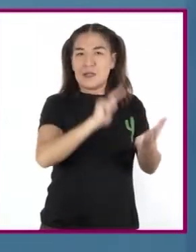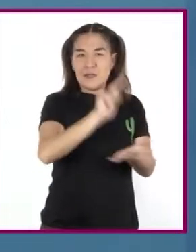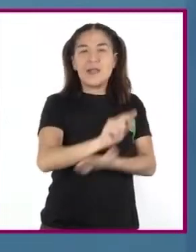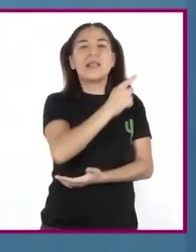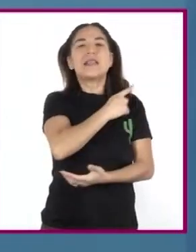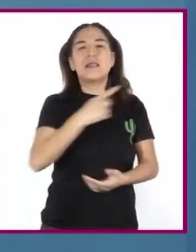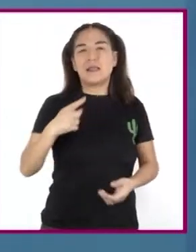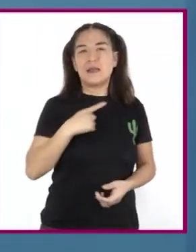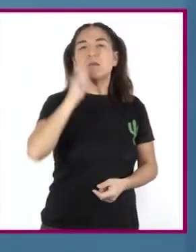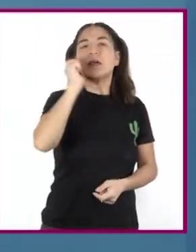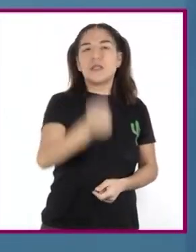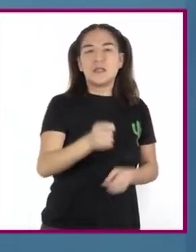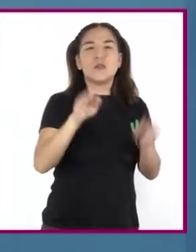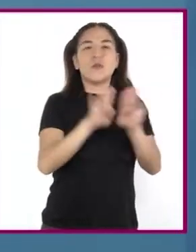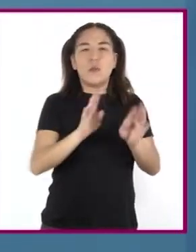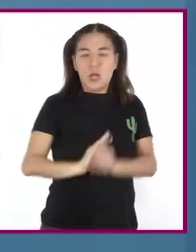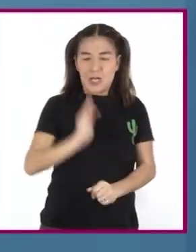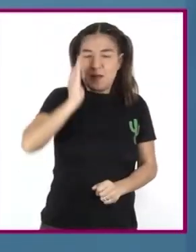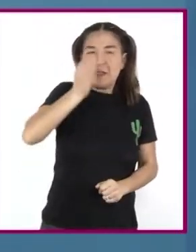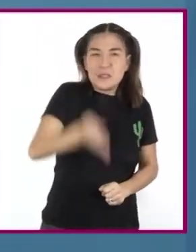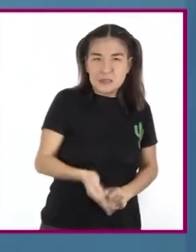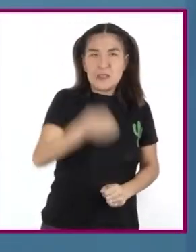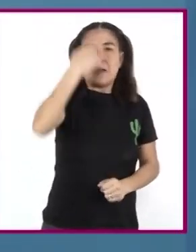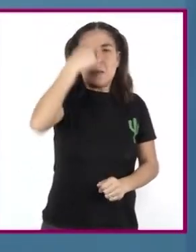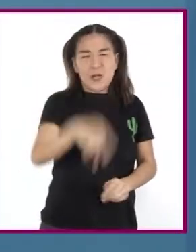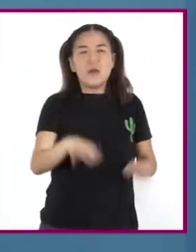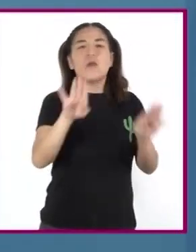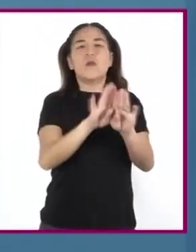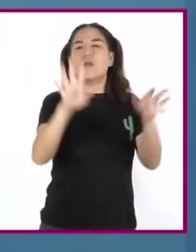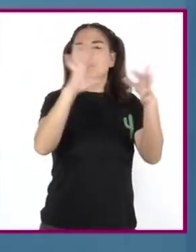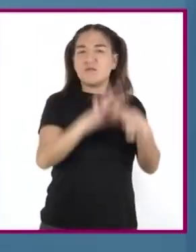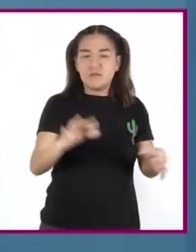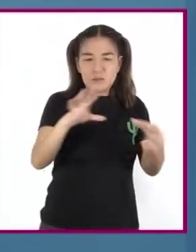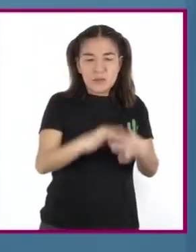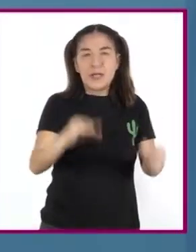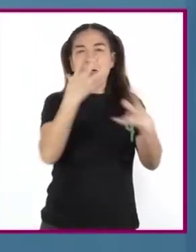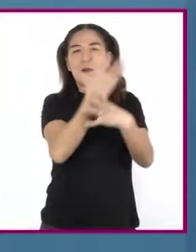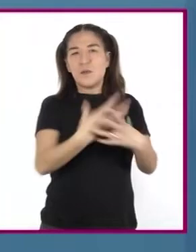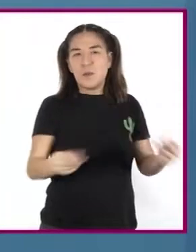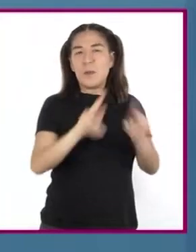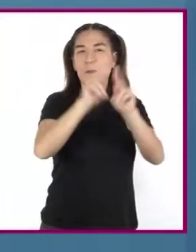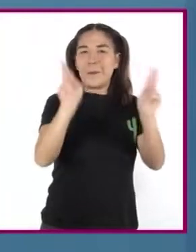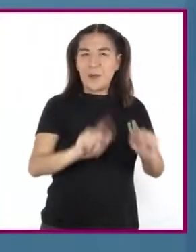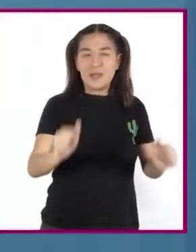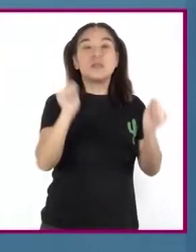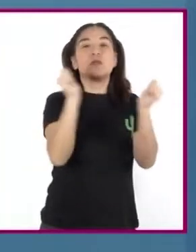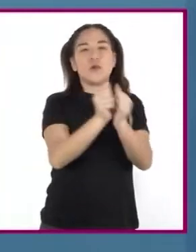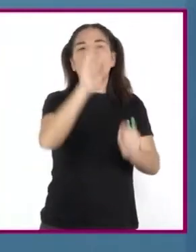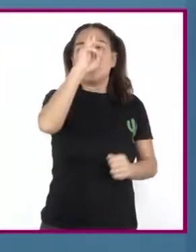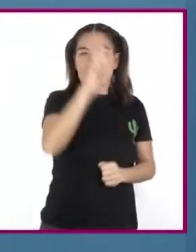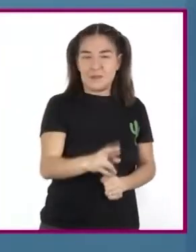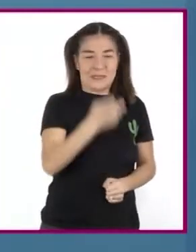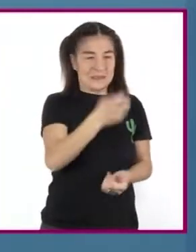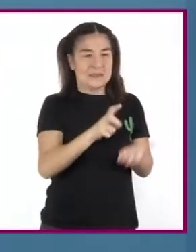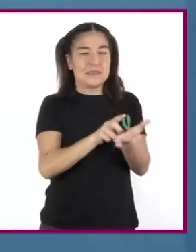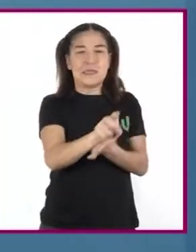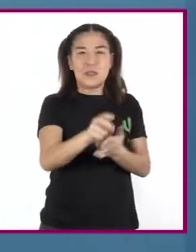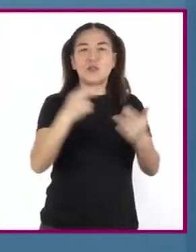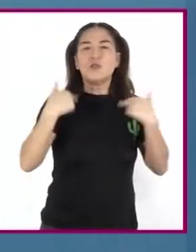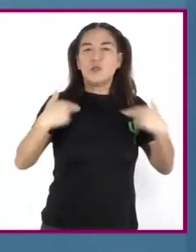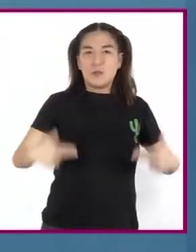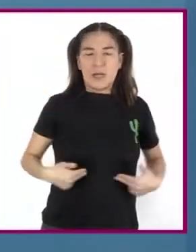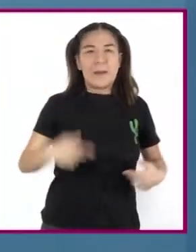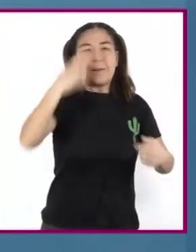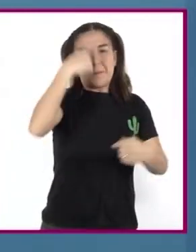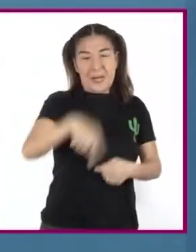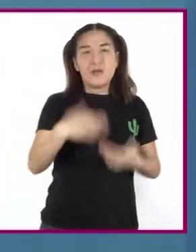que involucran la disposición para vislumbrar soluciones pacíficas y respetuosas de los derechos humanos, de abrirse